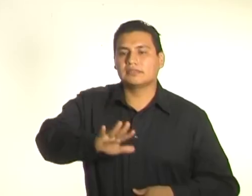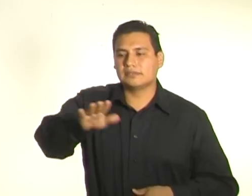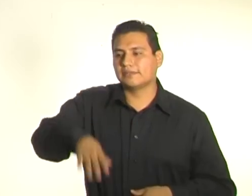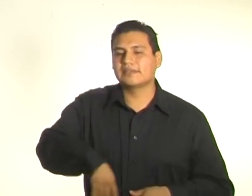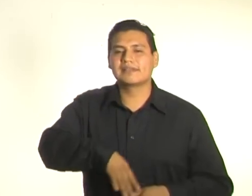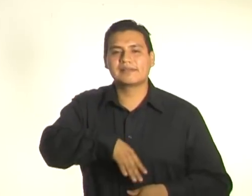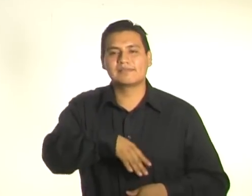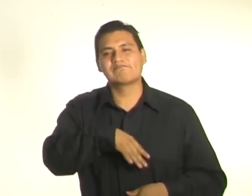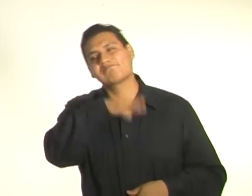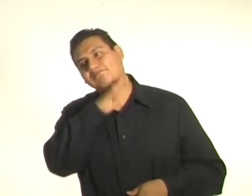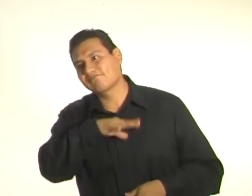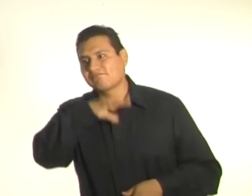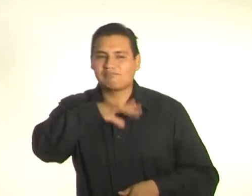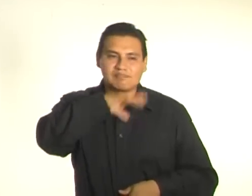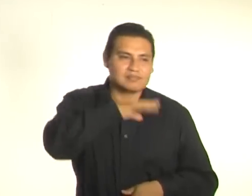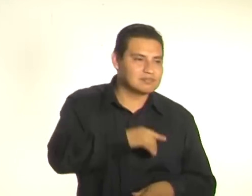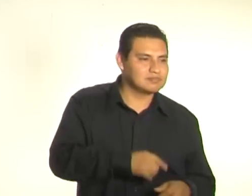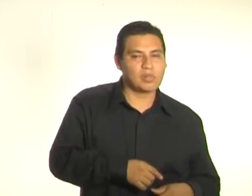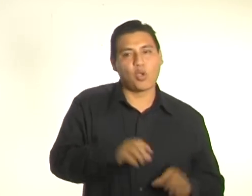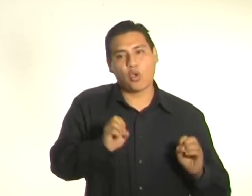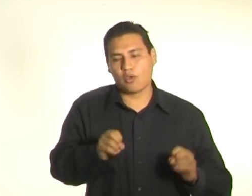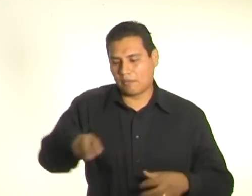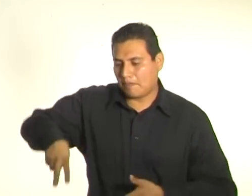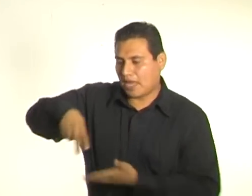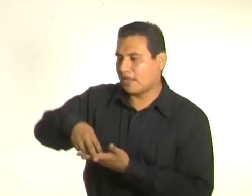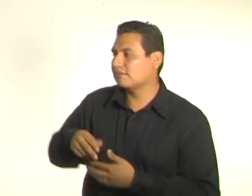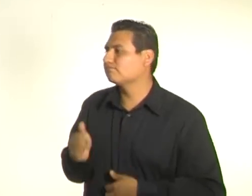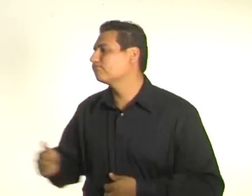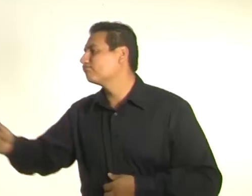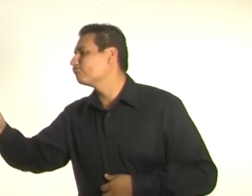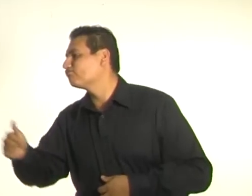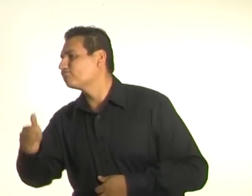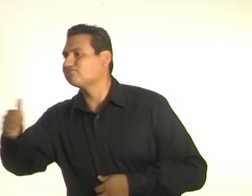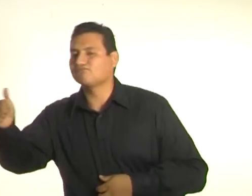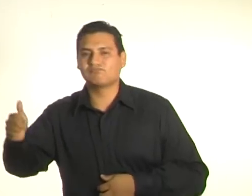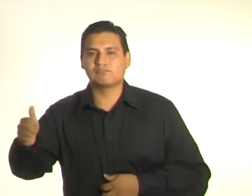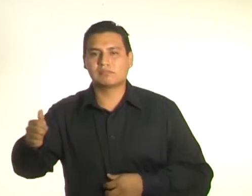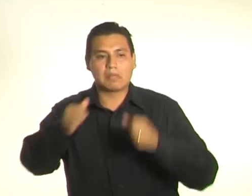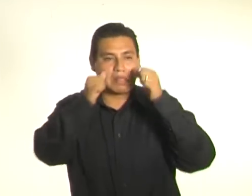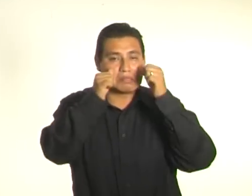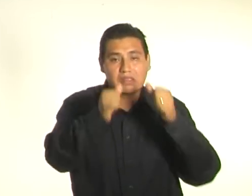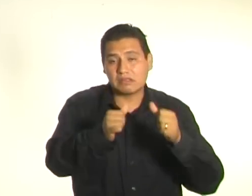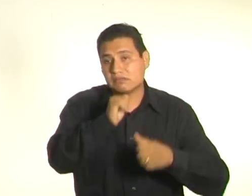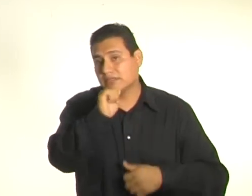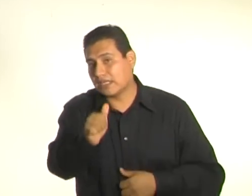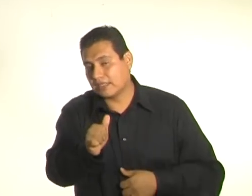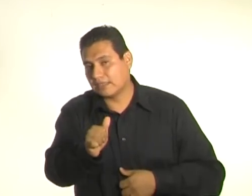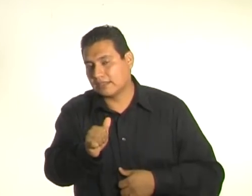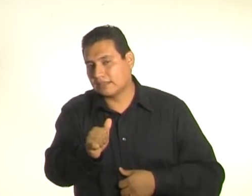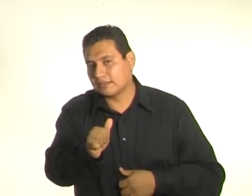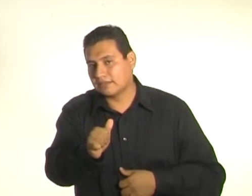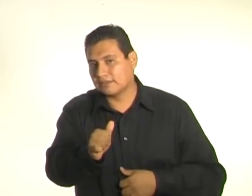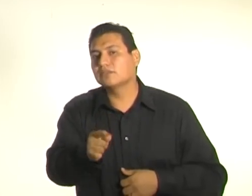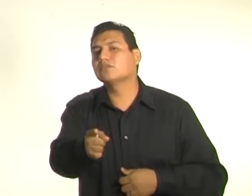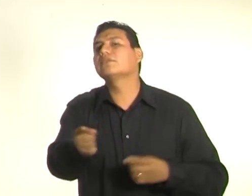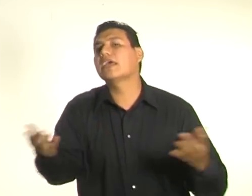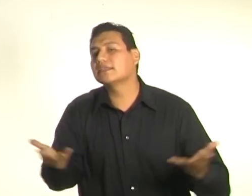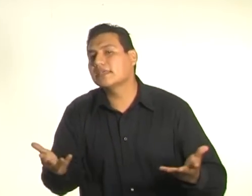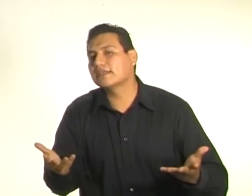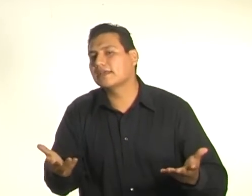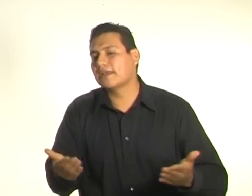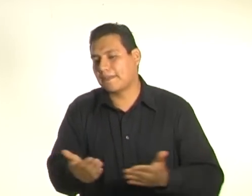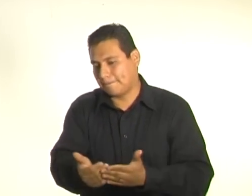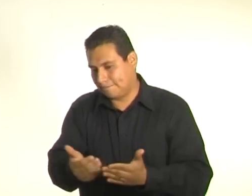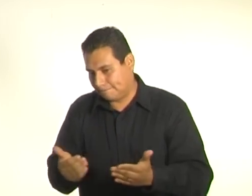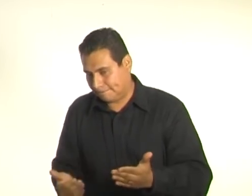constantemente se levantan de su lugar, se asoman por la ventana. No inicien su exposición. Espérense a que todos estén